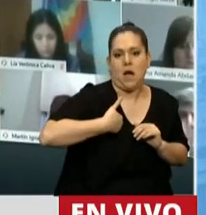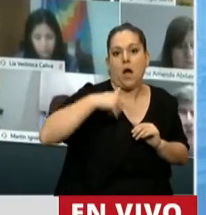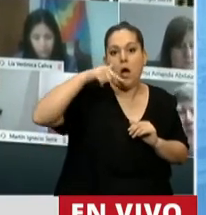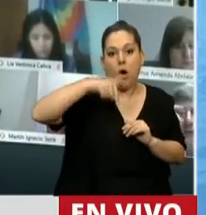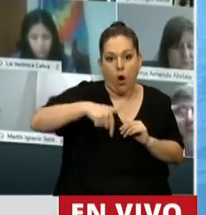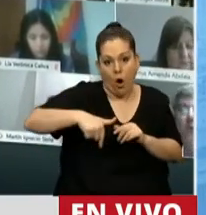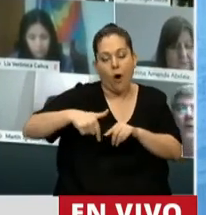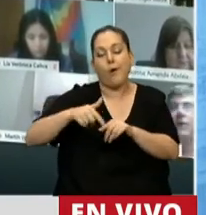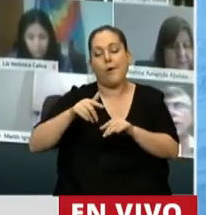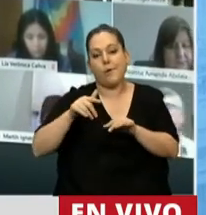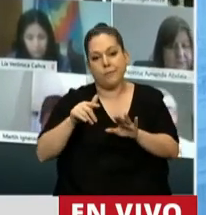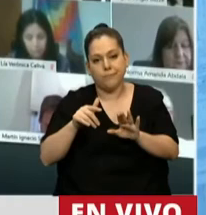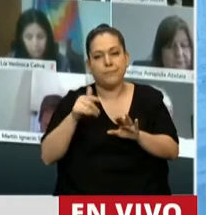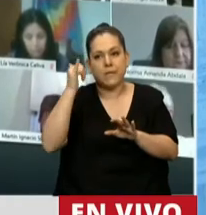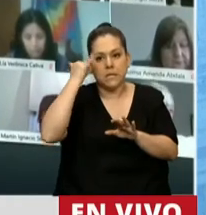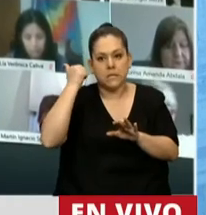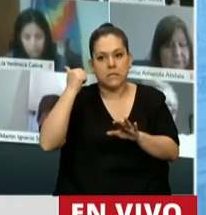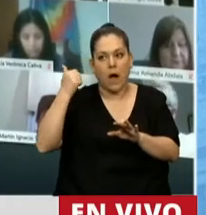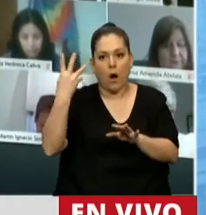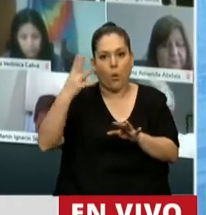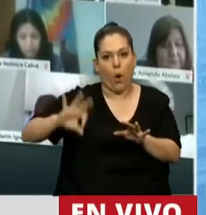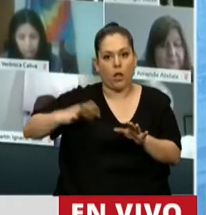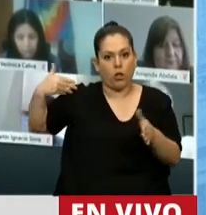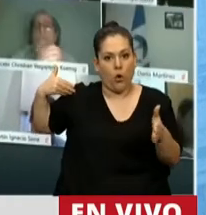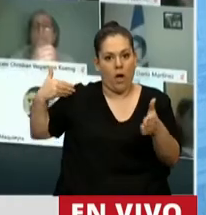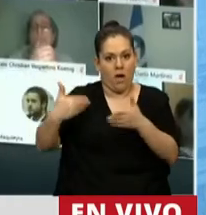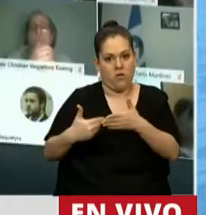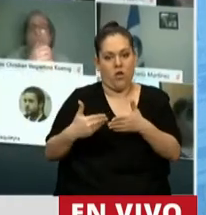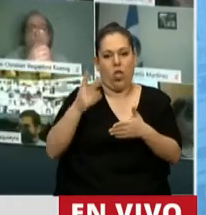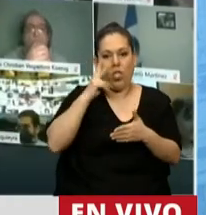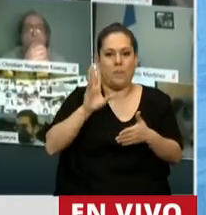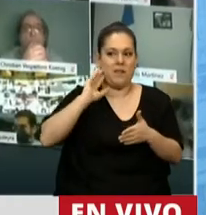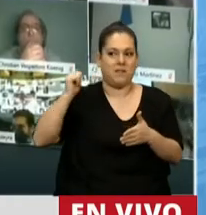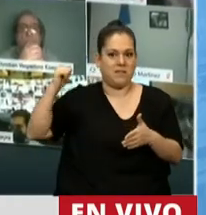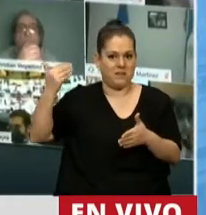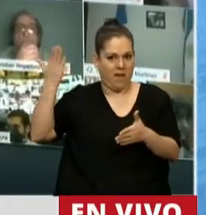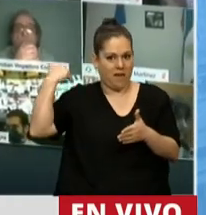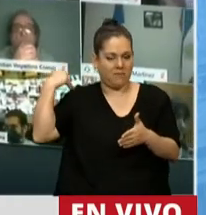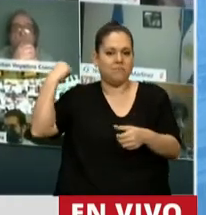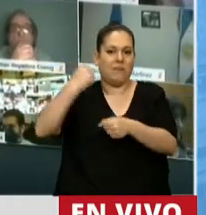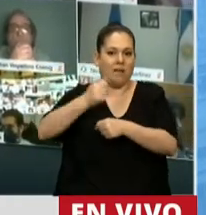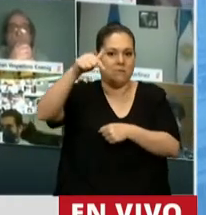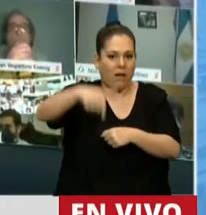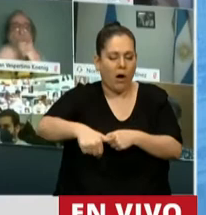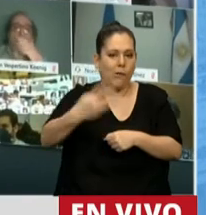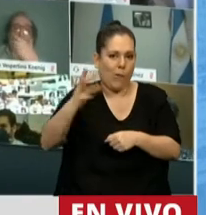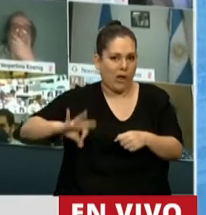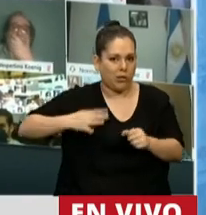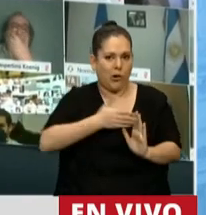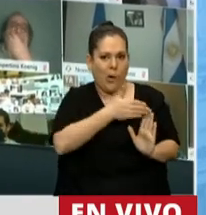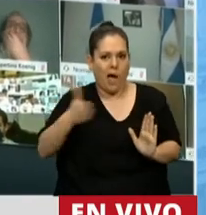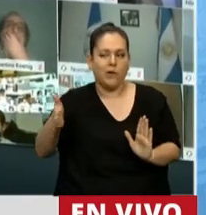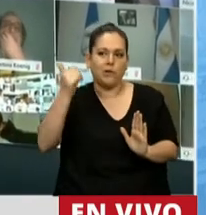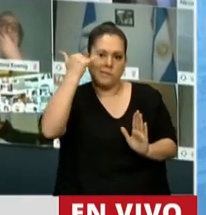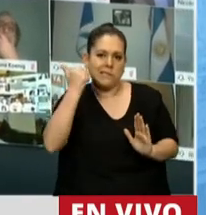casi, habiendo transcurrido 4 años de ese 2016 y de esa última reestructuración, estamos a la par